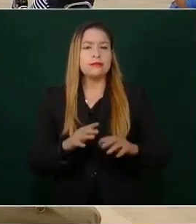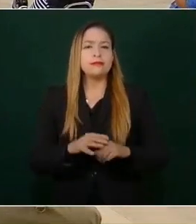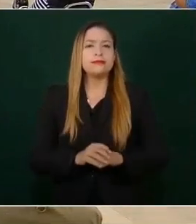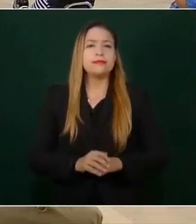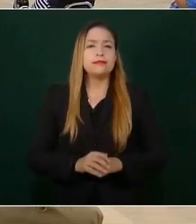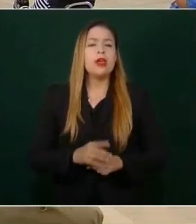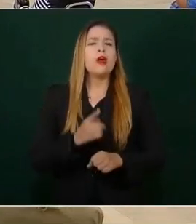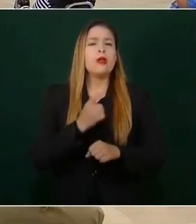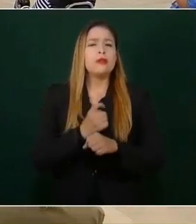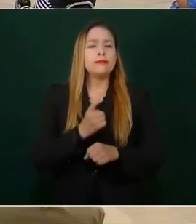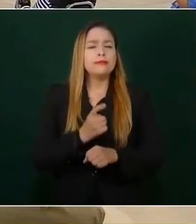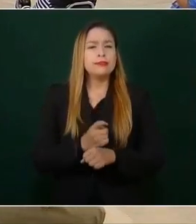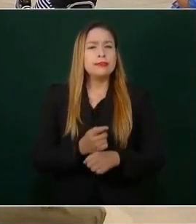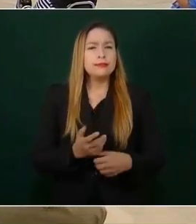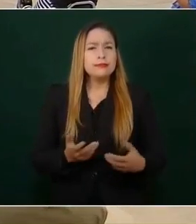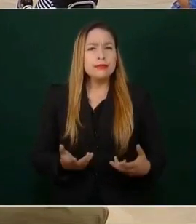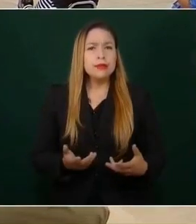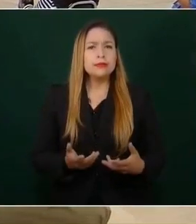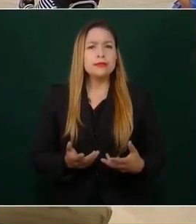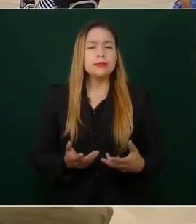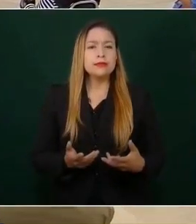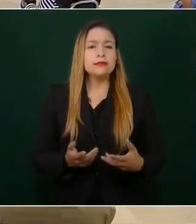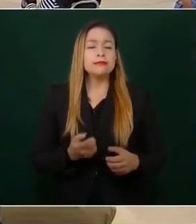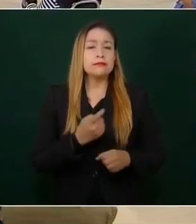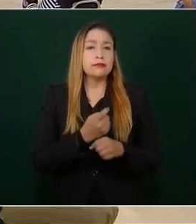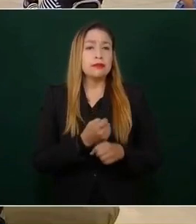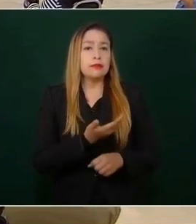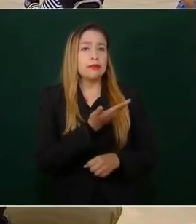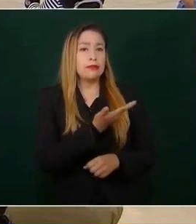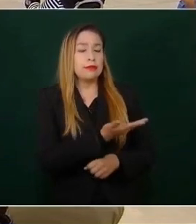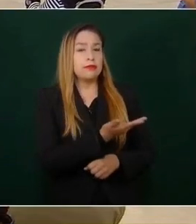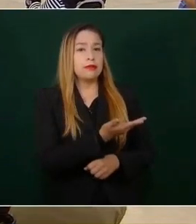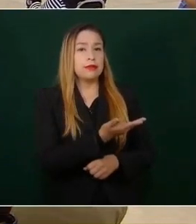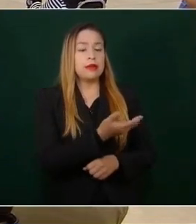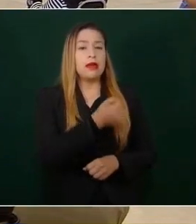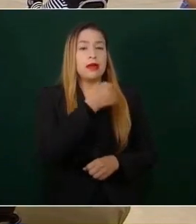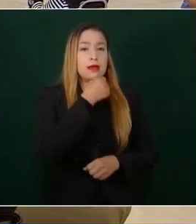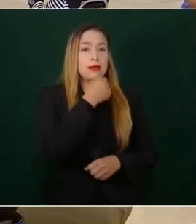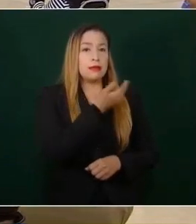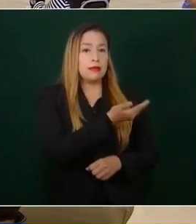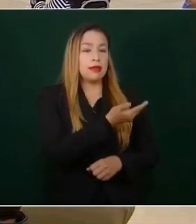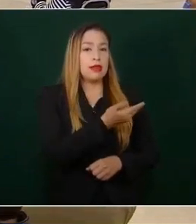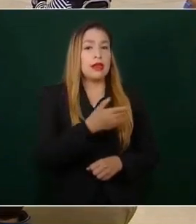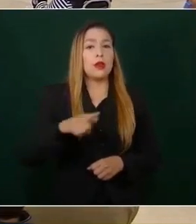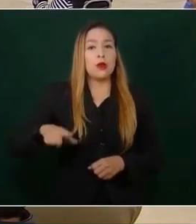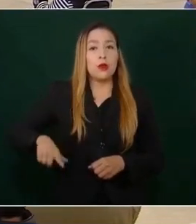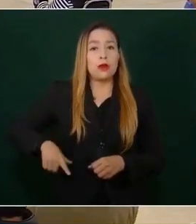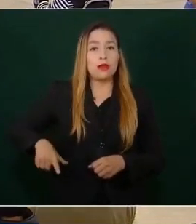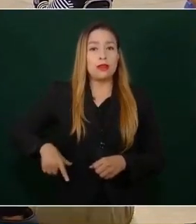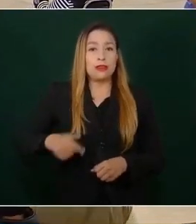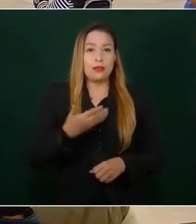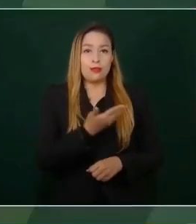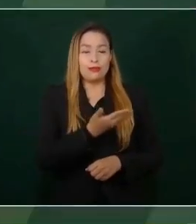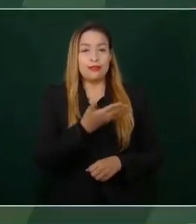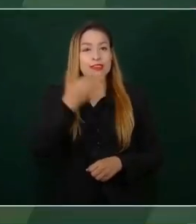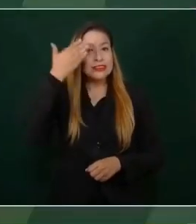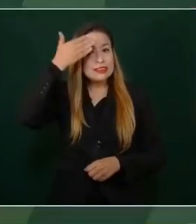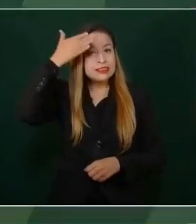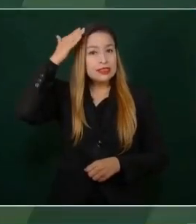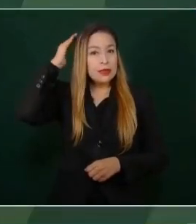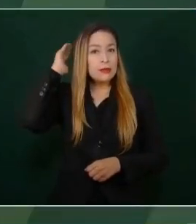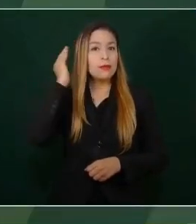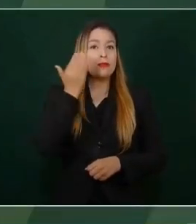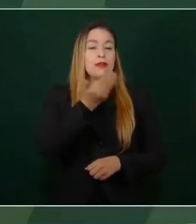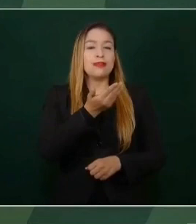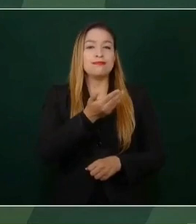va a tomar la palabra el gobernador Samuel García, Sepúlveda,